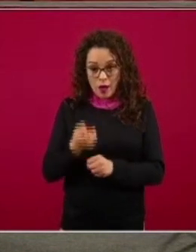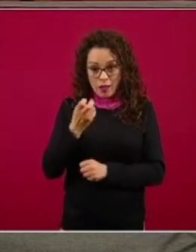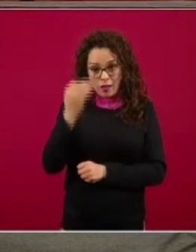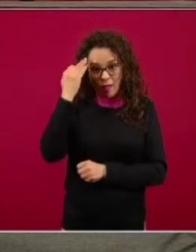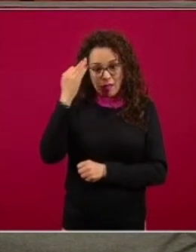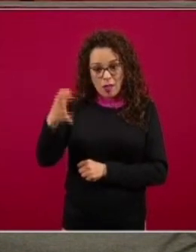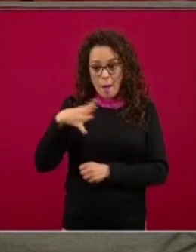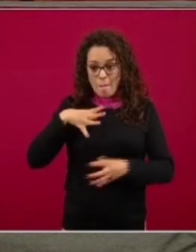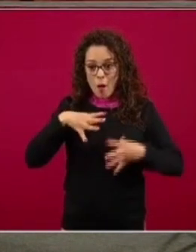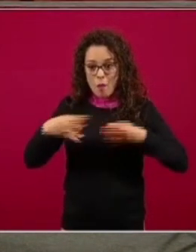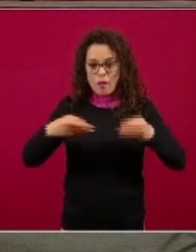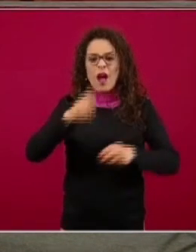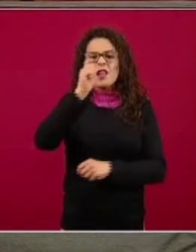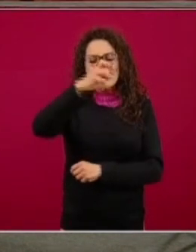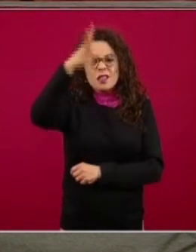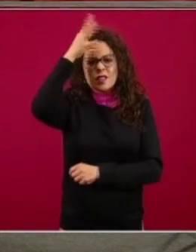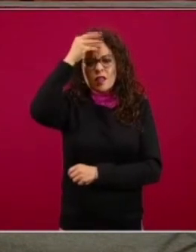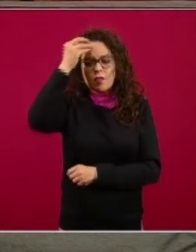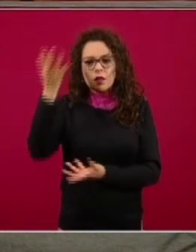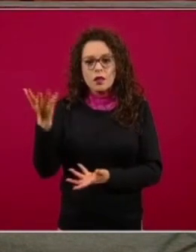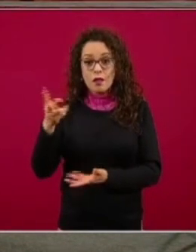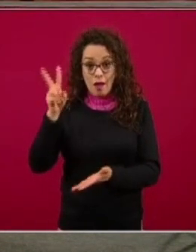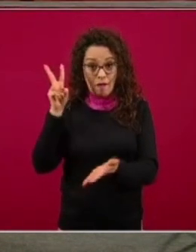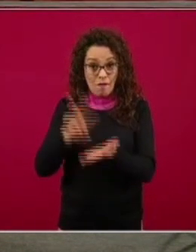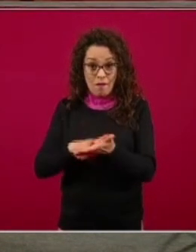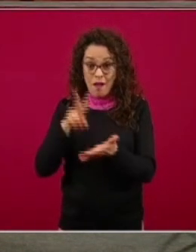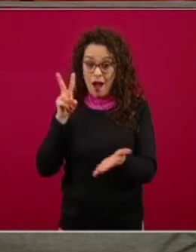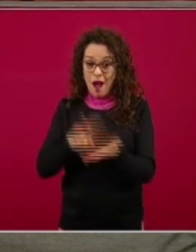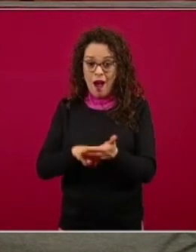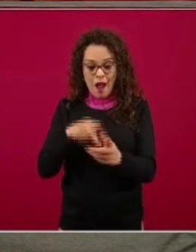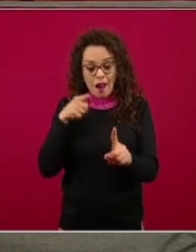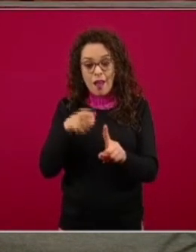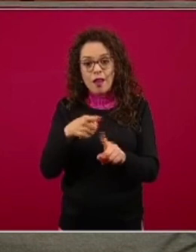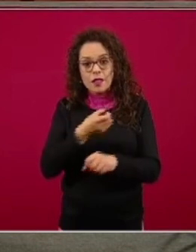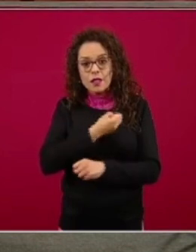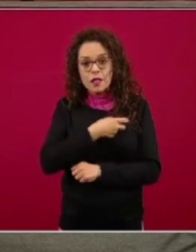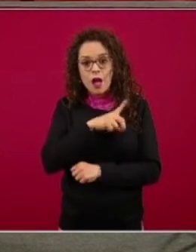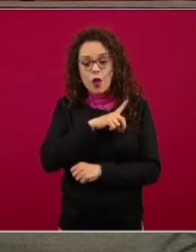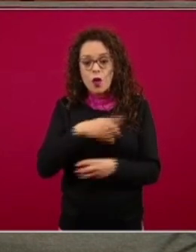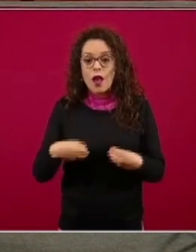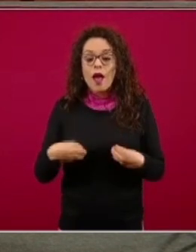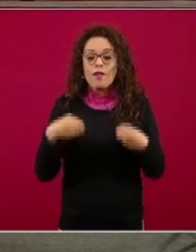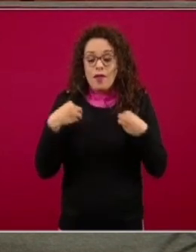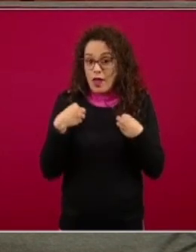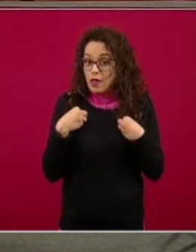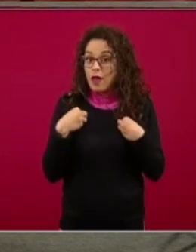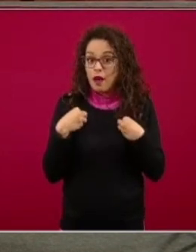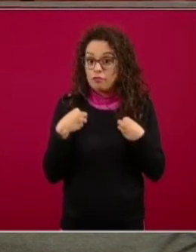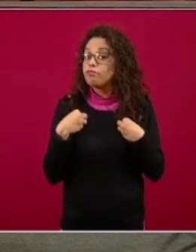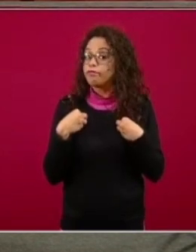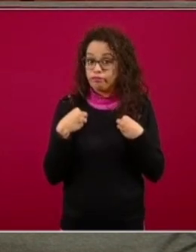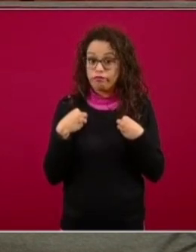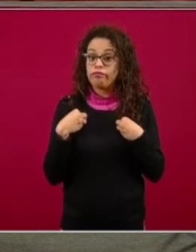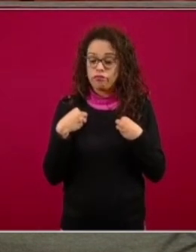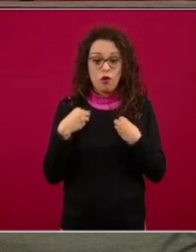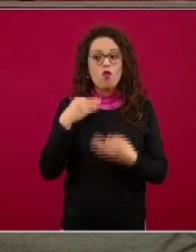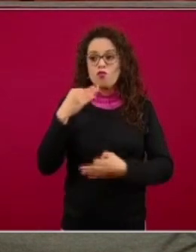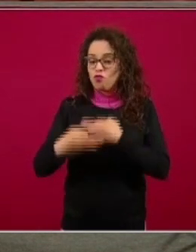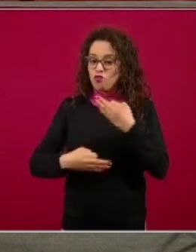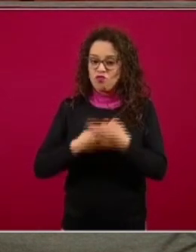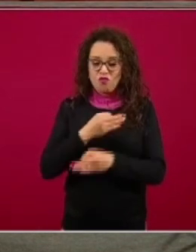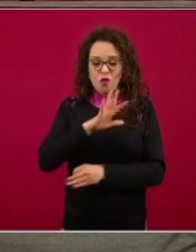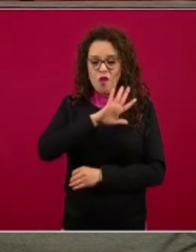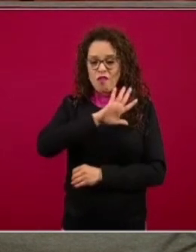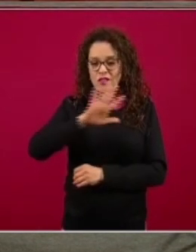importancia que tiene la salud y la importancia que tiene la vida. Yo creo que todos estamos muy convencidos